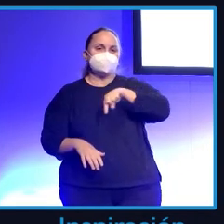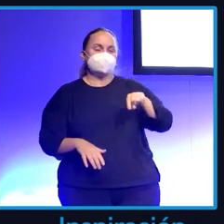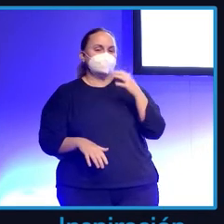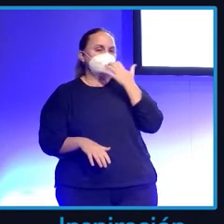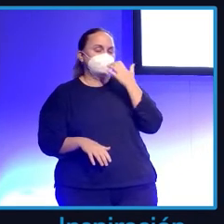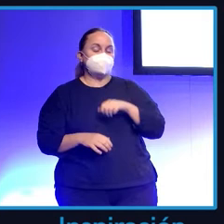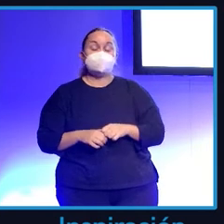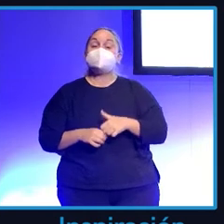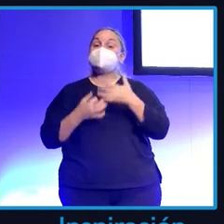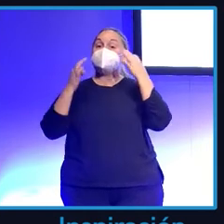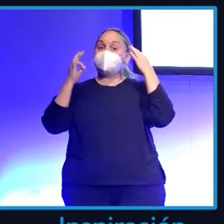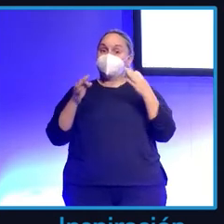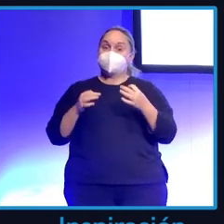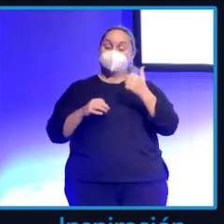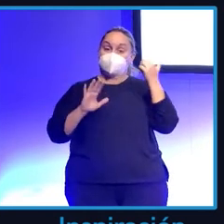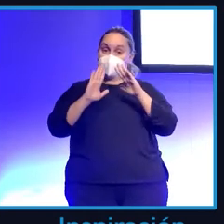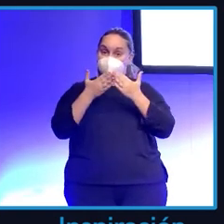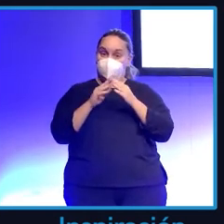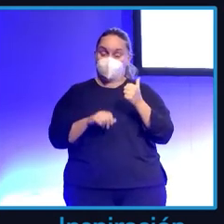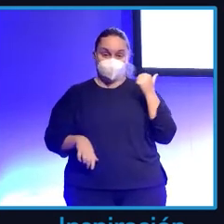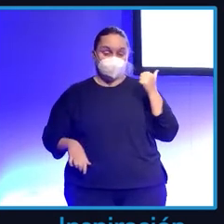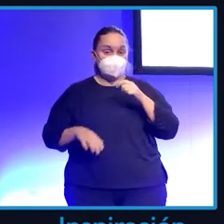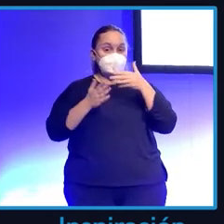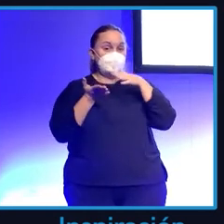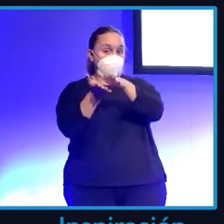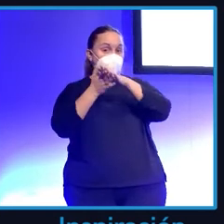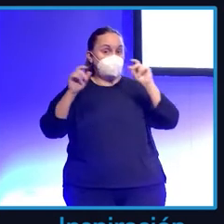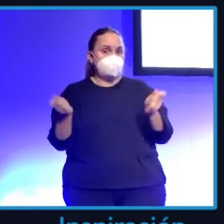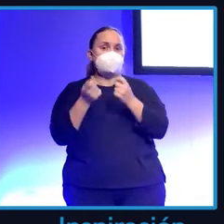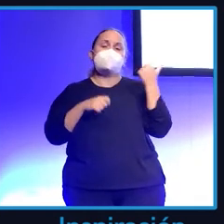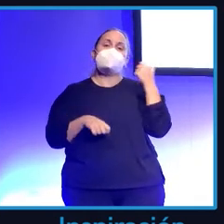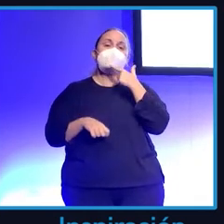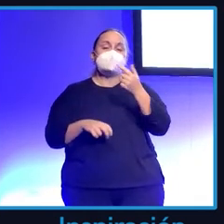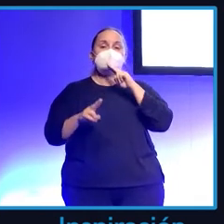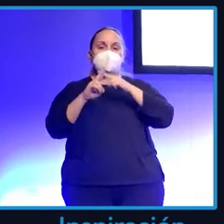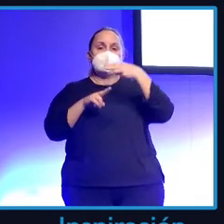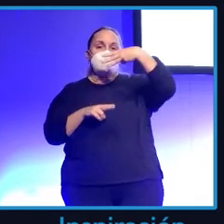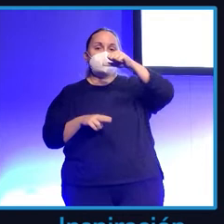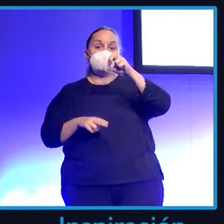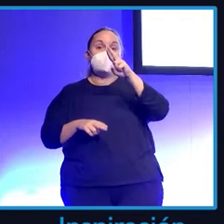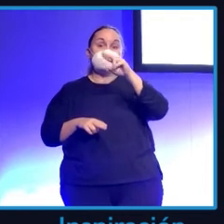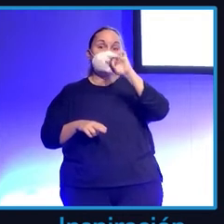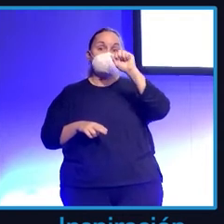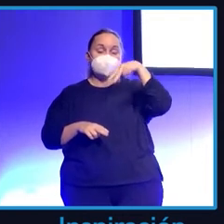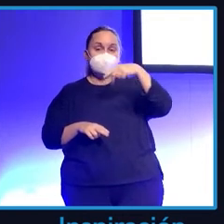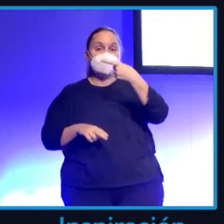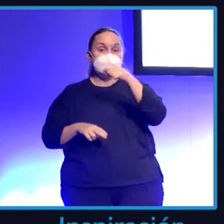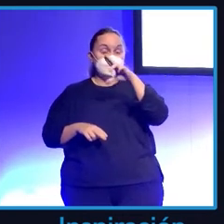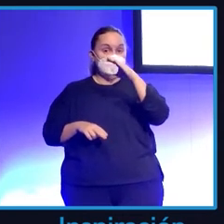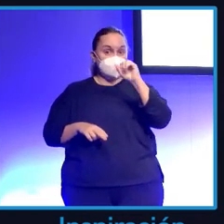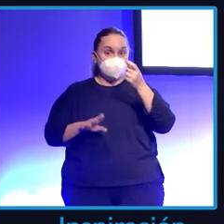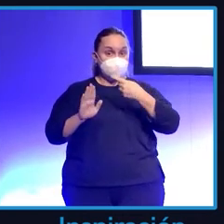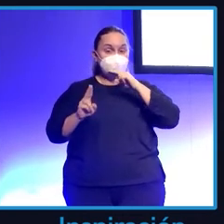Cuando apareció en El País lo del libro este que habíamos publicado, ahí donde veis que pone Marían García, ponía el nombre de